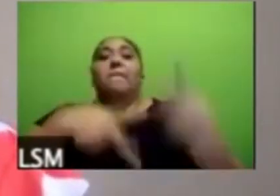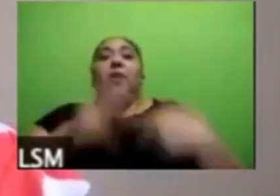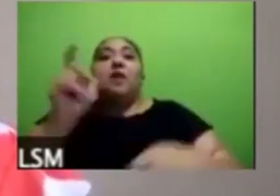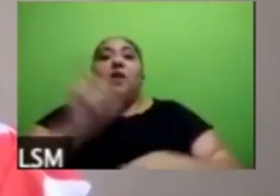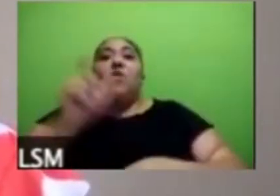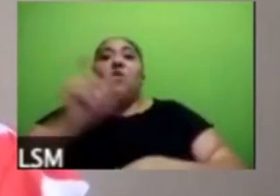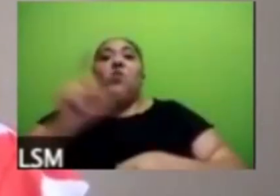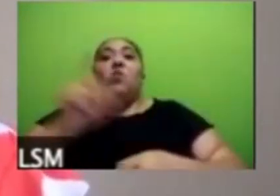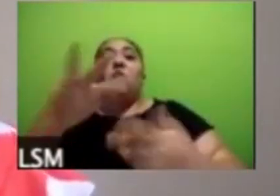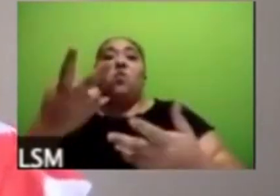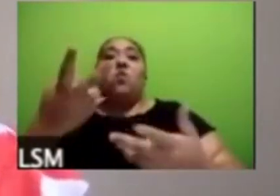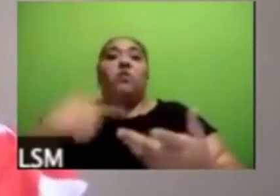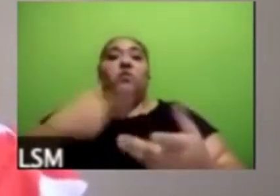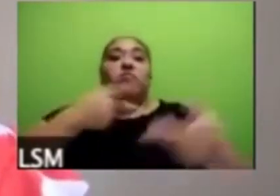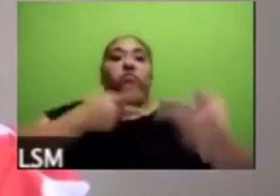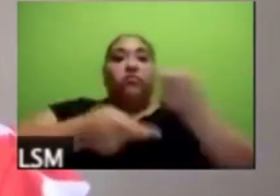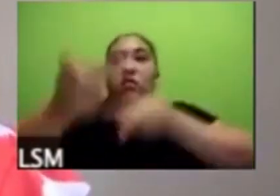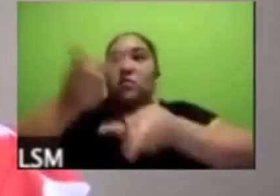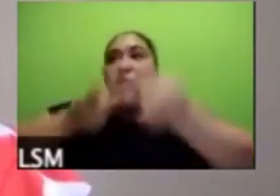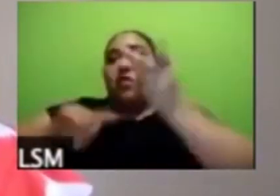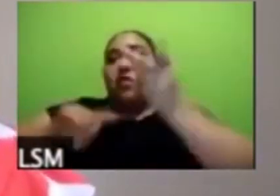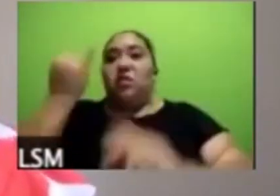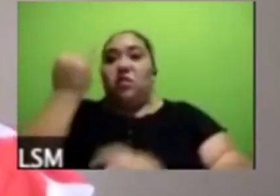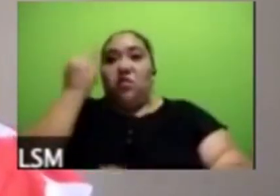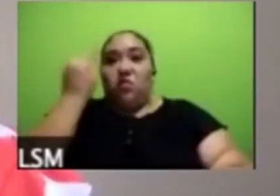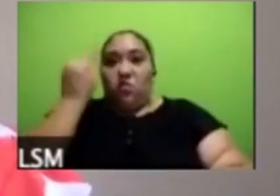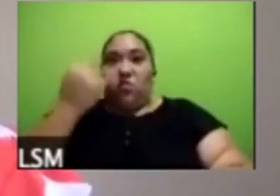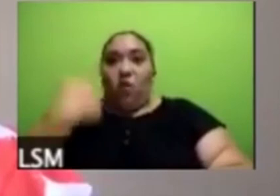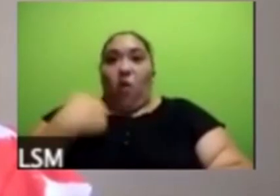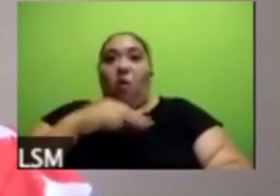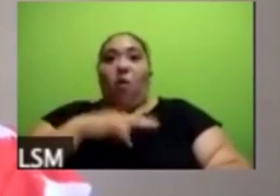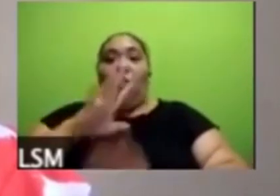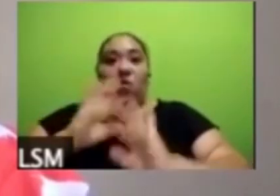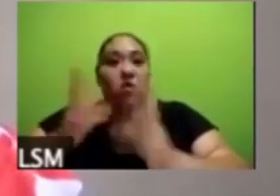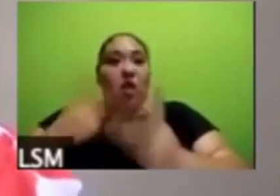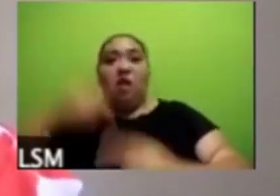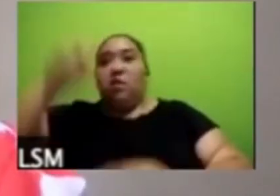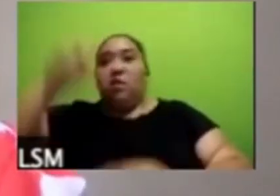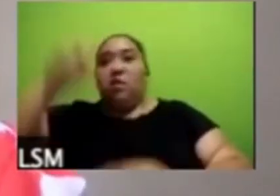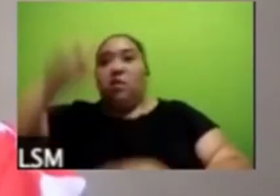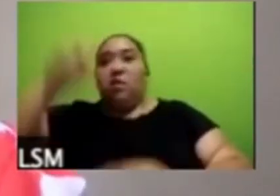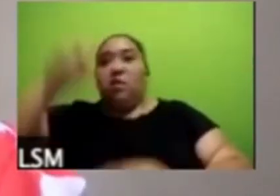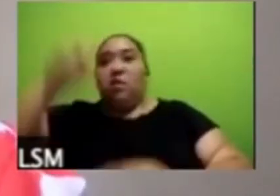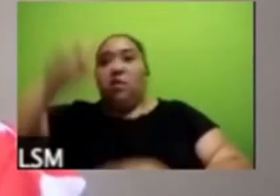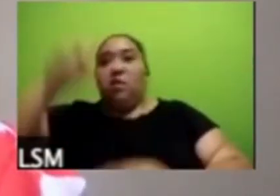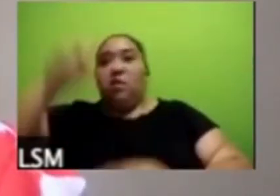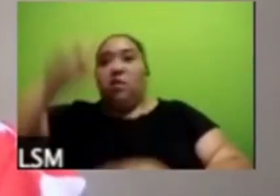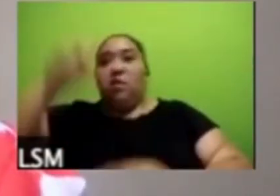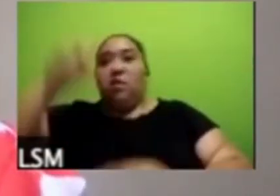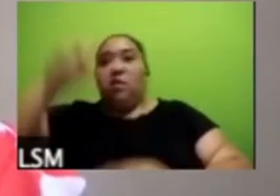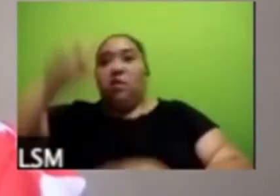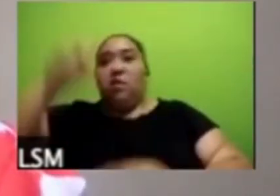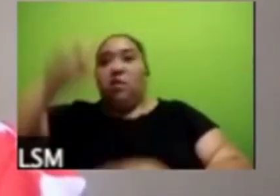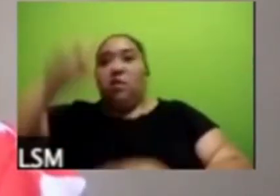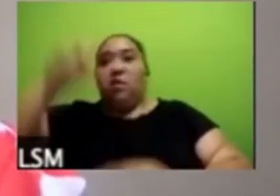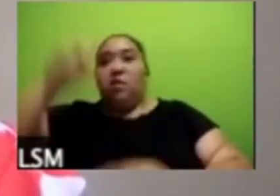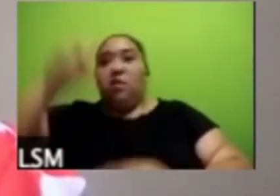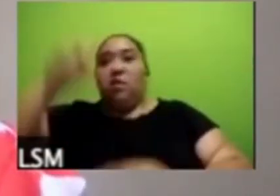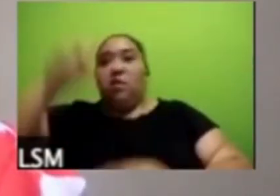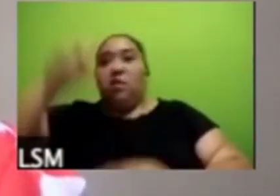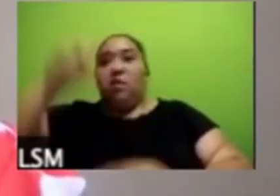hemos tomado nota de muchas de las sugerencias que ustedes nos han hecho y les agradecemos mucho su apoyo